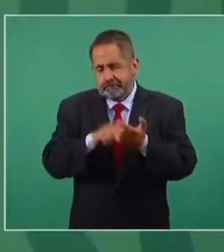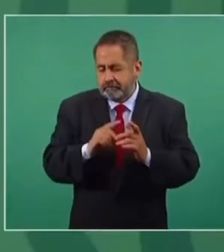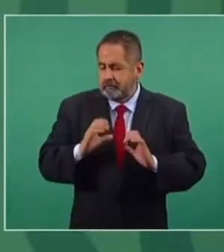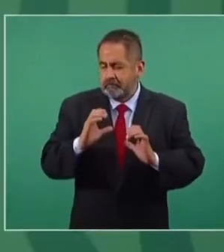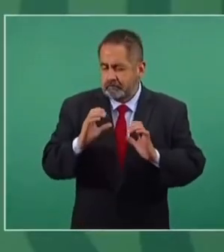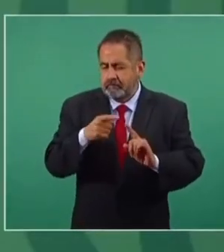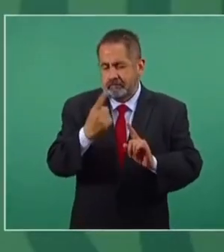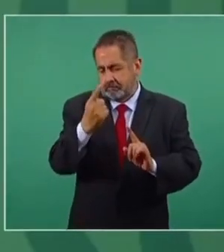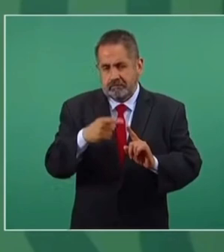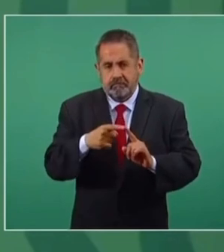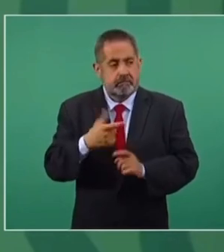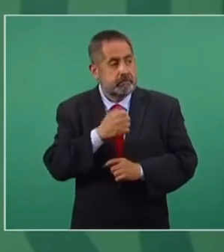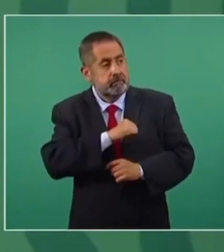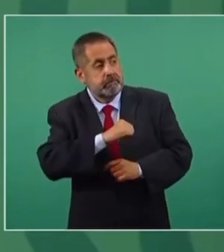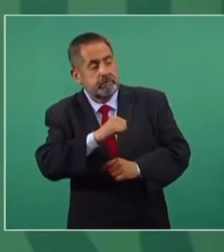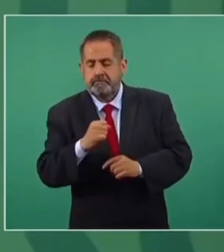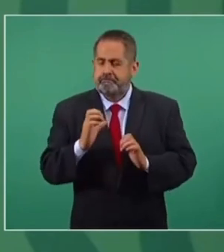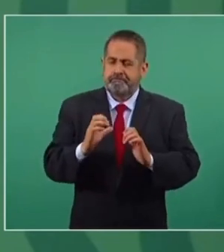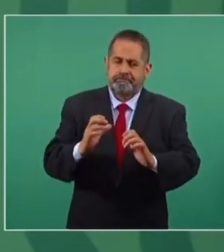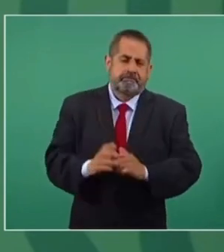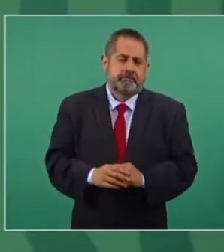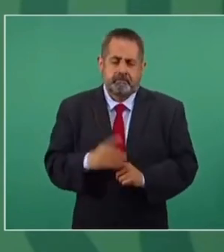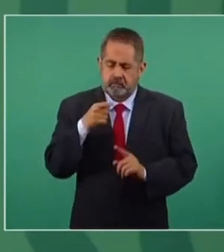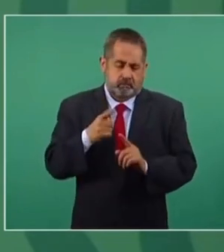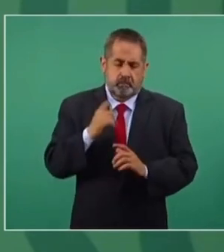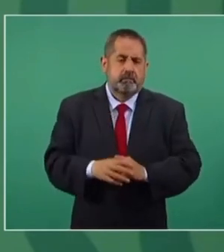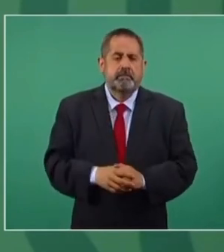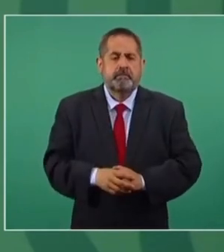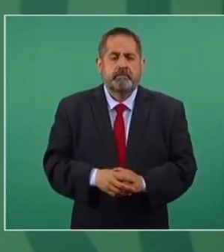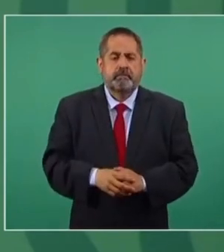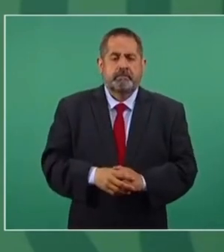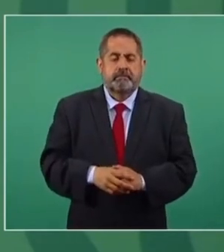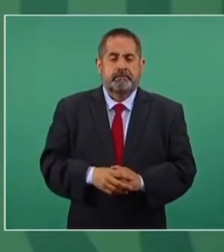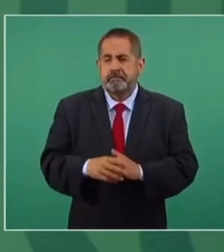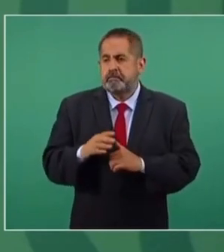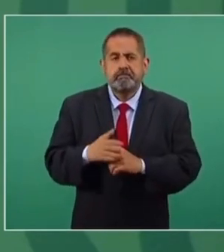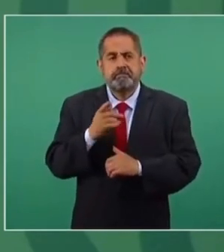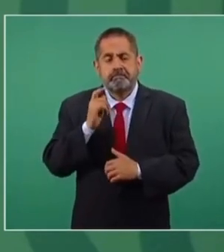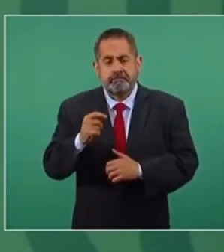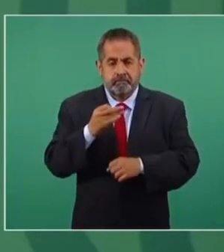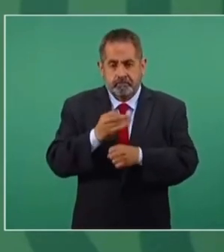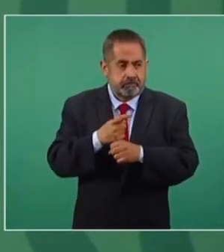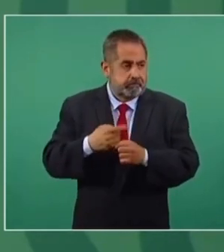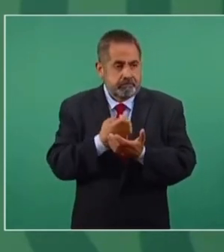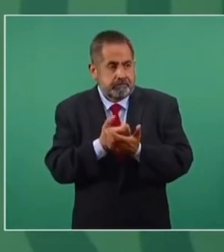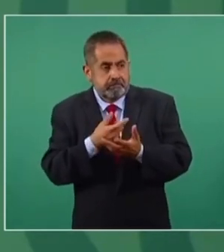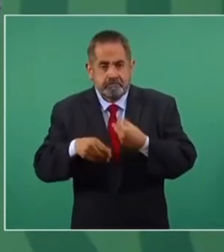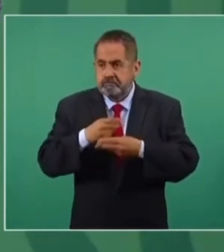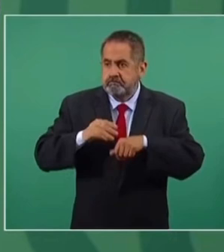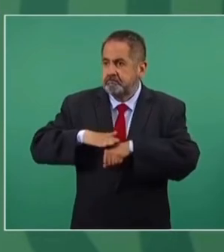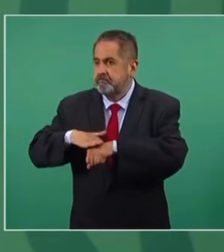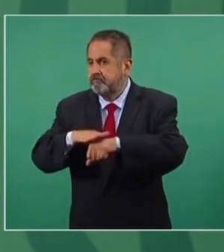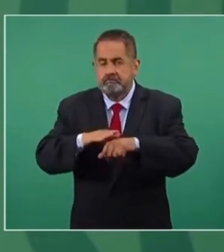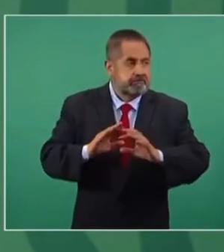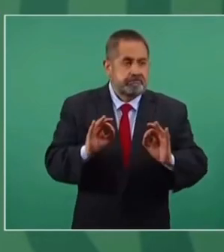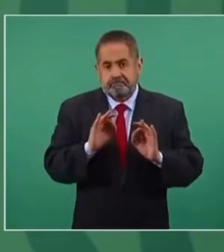que podemos informar, la inflación, eso es lo único, porque se está calentando la economía, sea, está creciendo